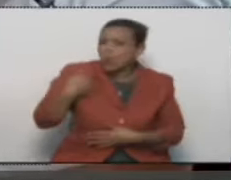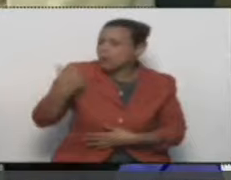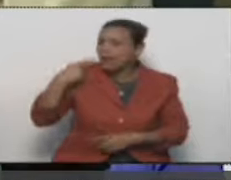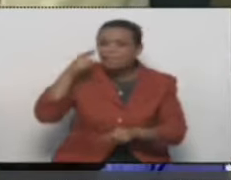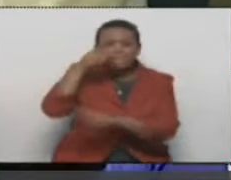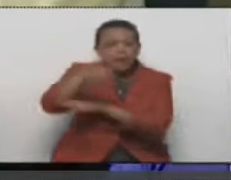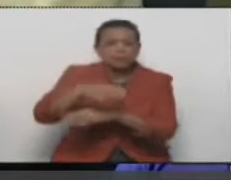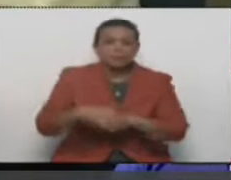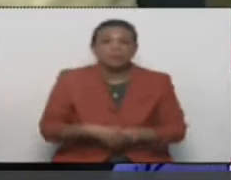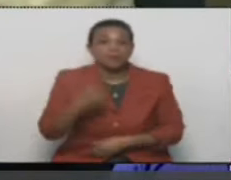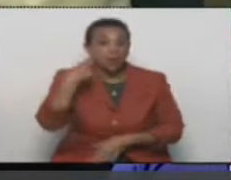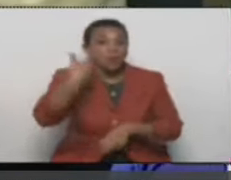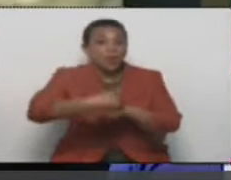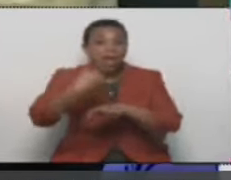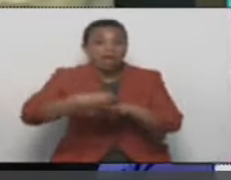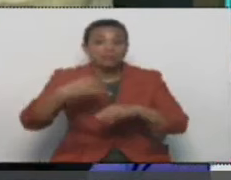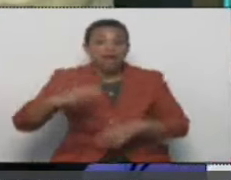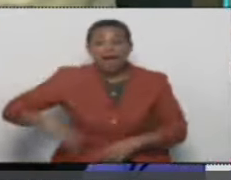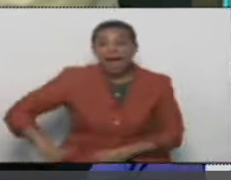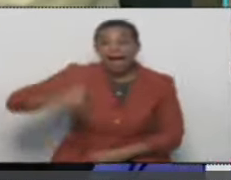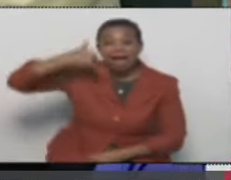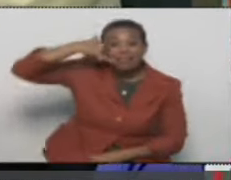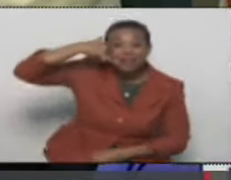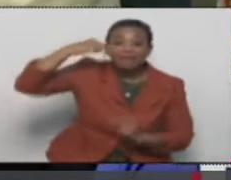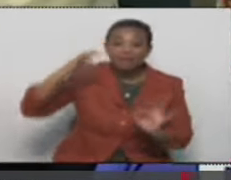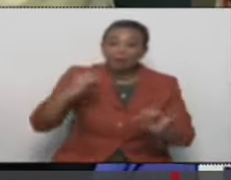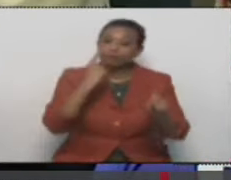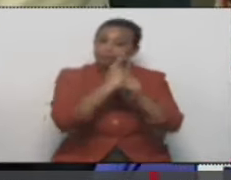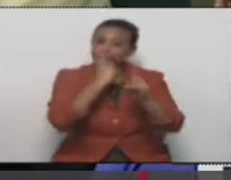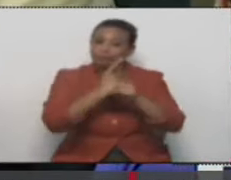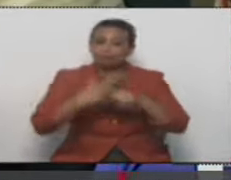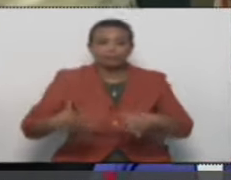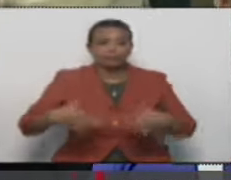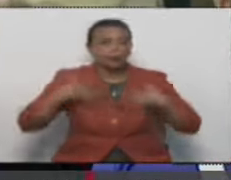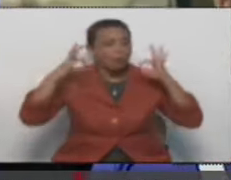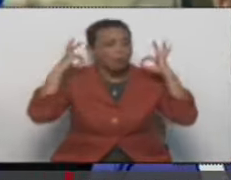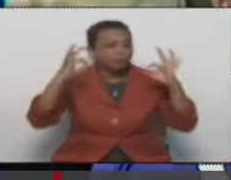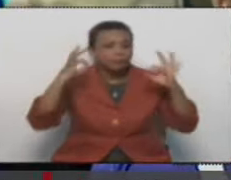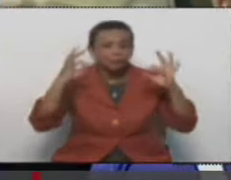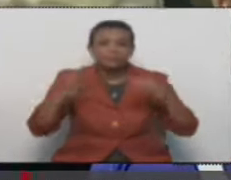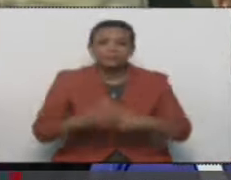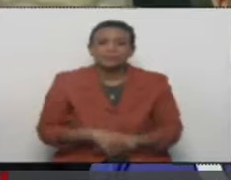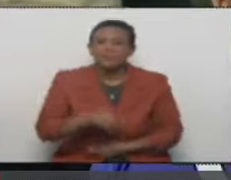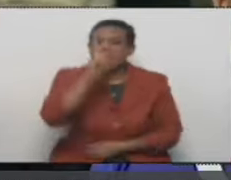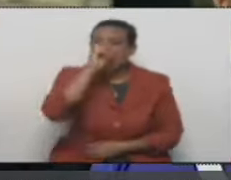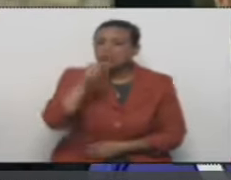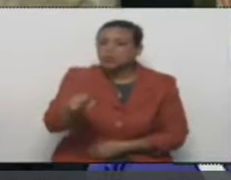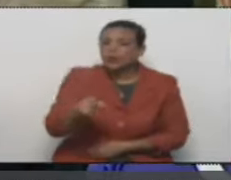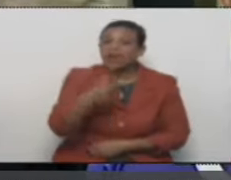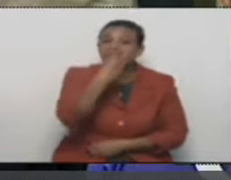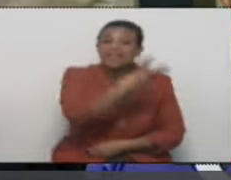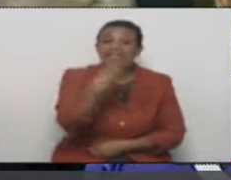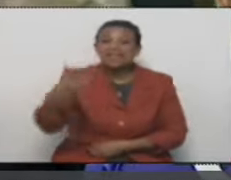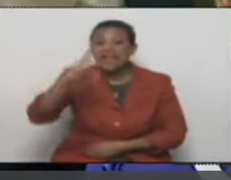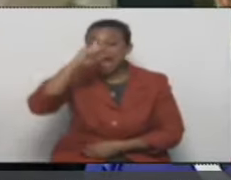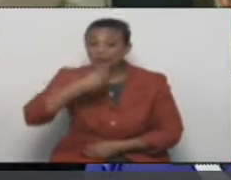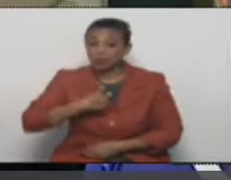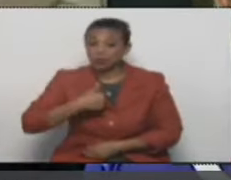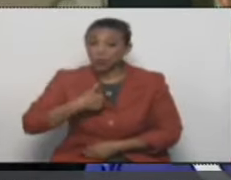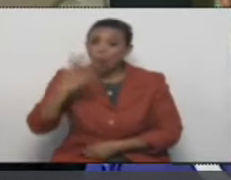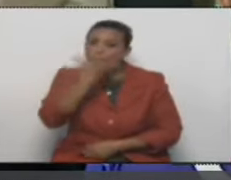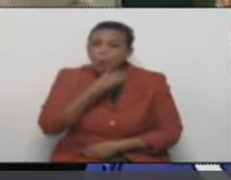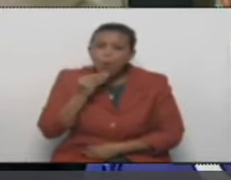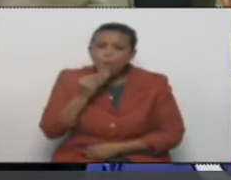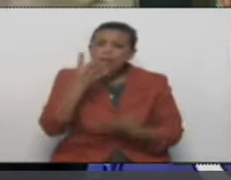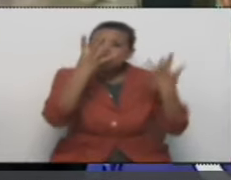usted vaya. Por eso es que CanTV funciona cada vez mejor. Somos los mejores. ¿Qué edad tienes tú, Carlos? 33 años. Un chamito. ¿Y tienes